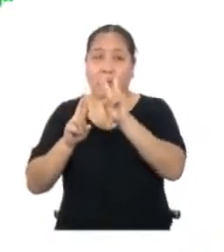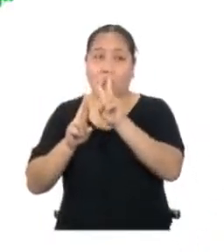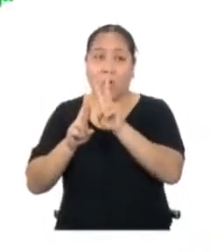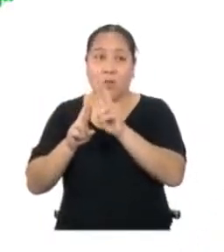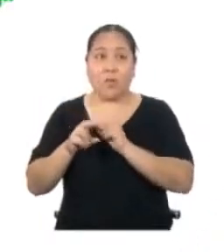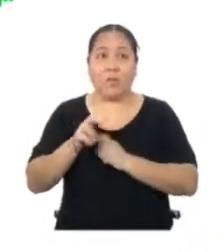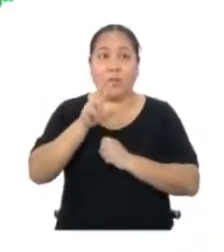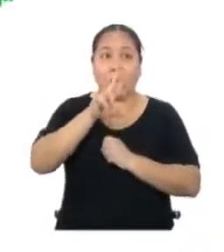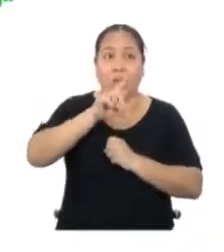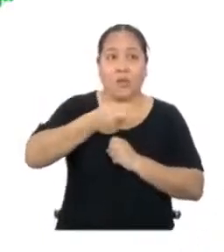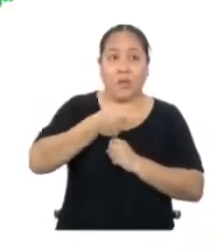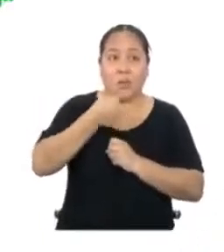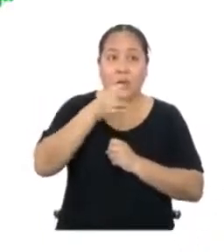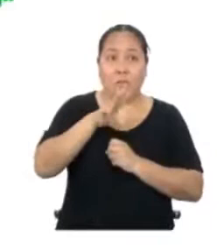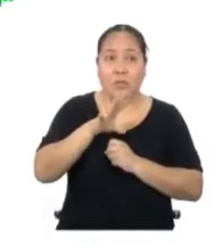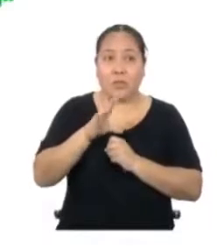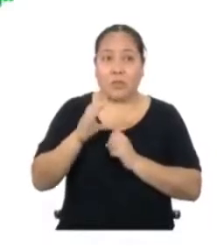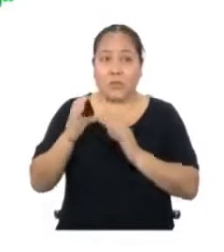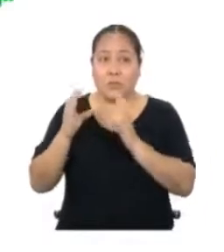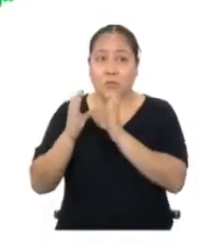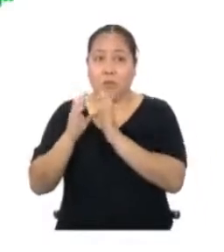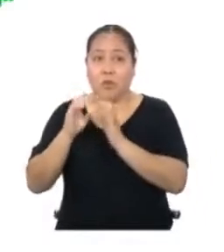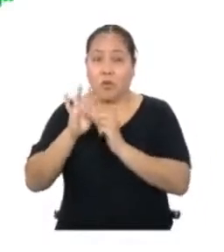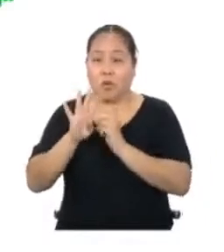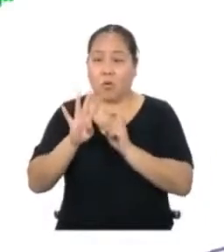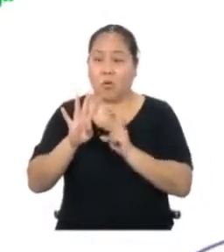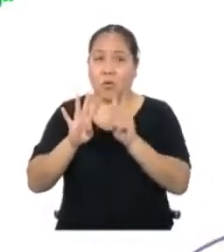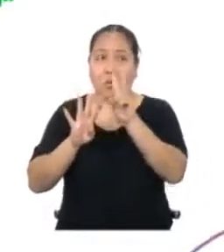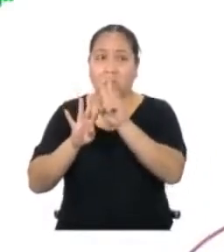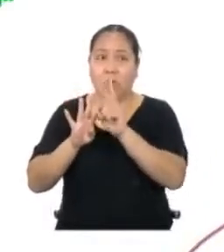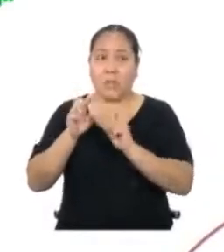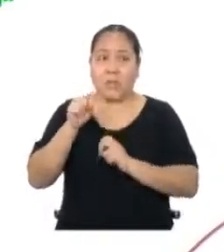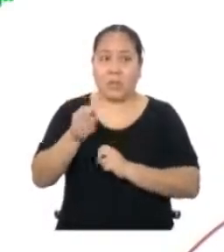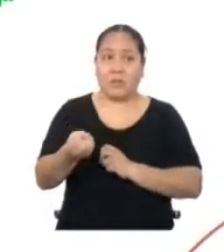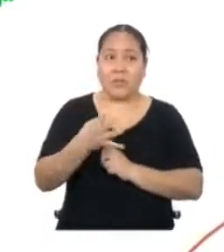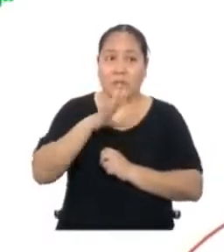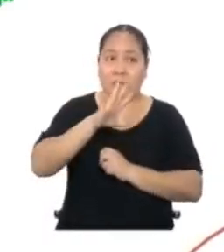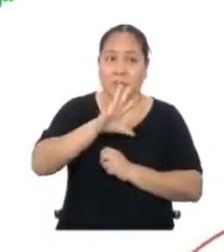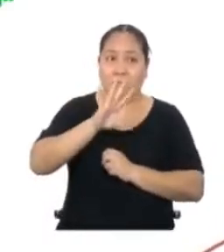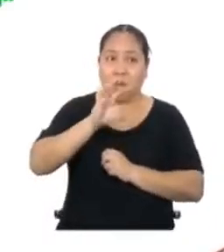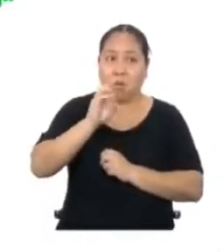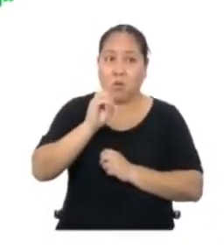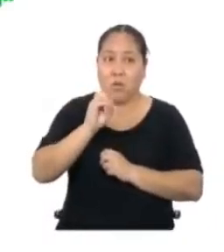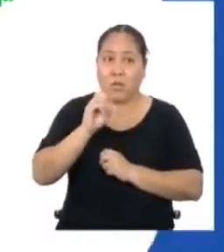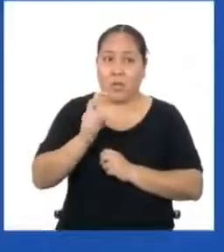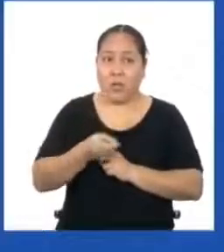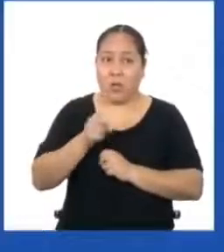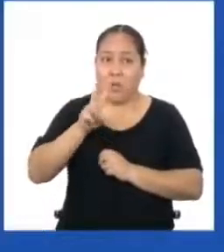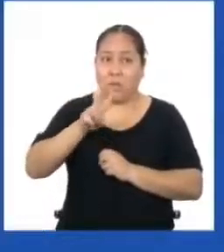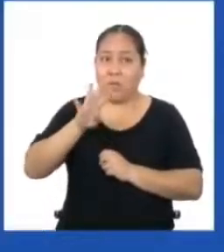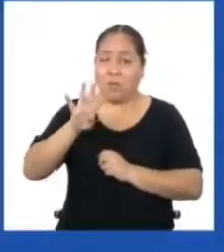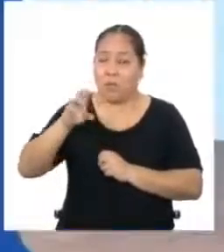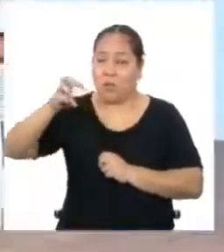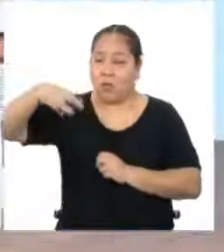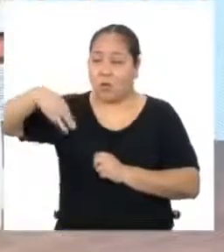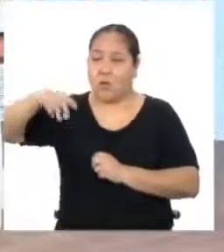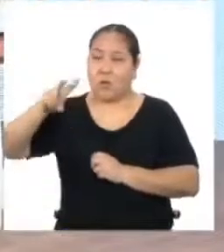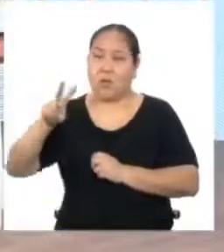por el cuadrado de 4 Lo que nos da como resultado 50,24 metros cuadrados